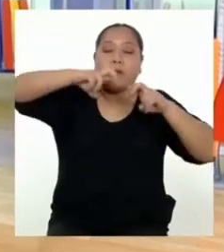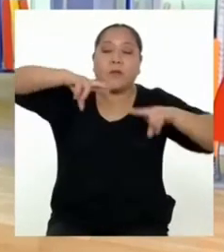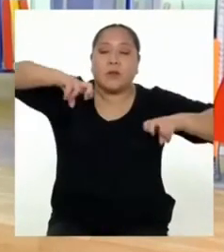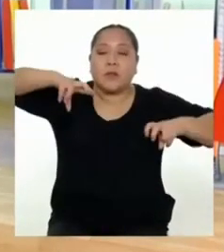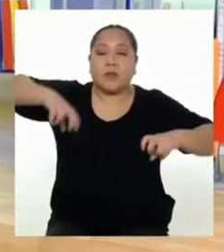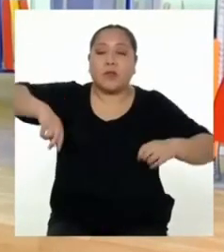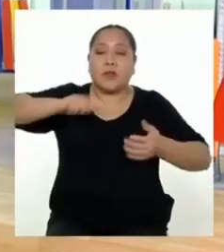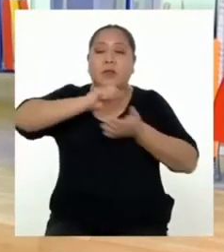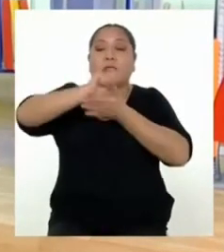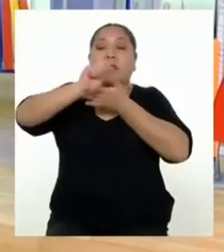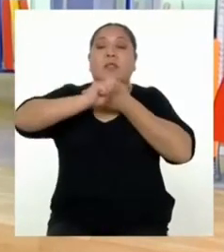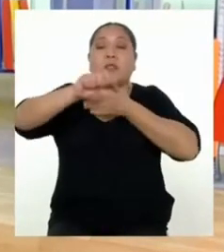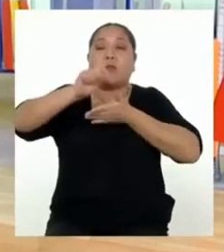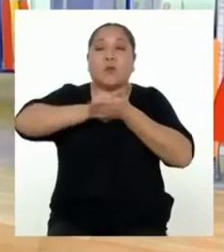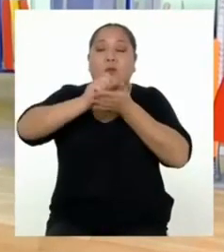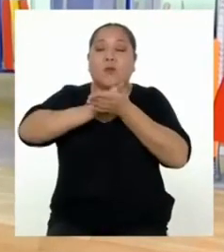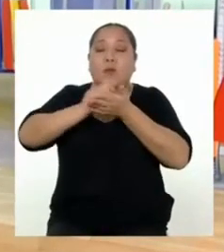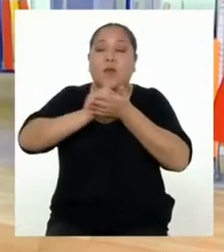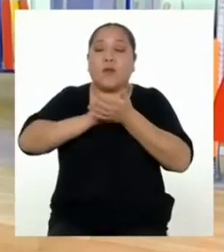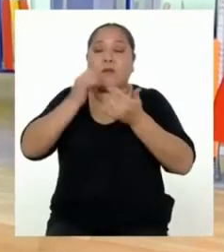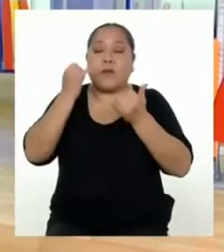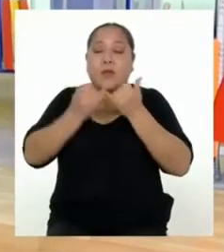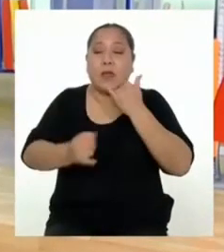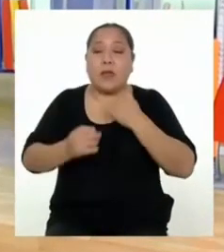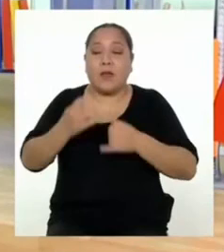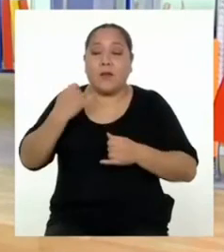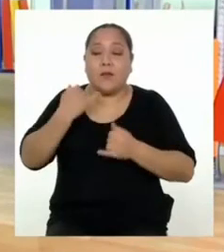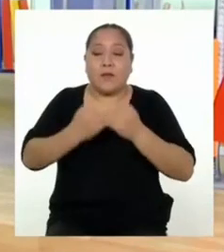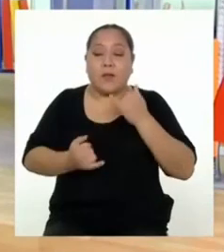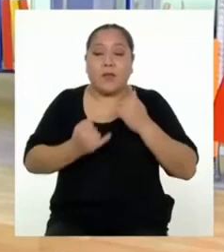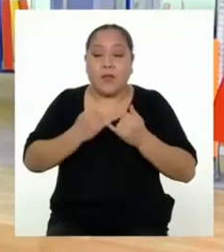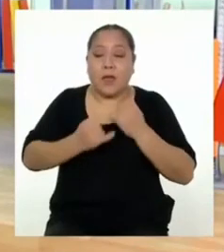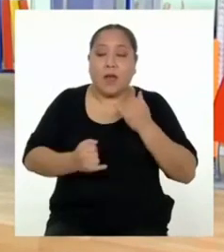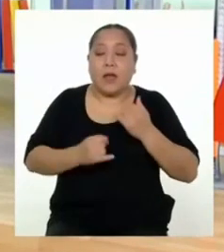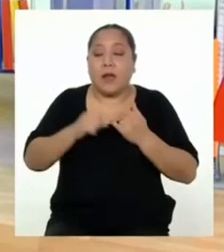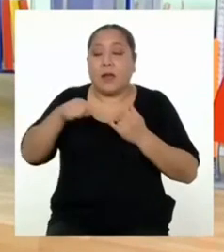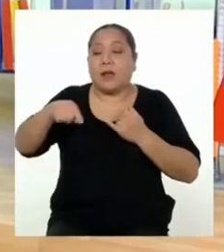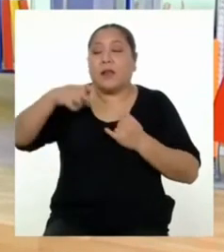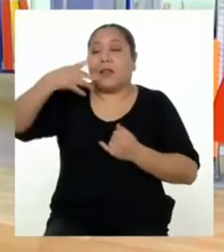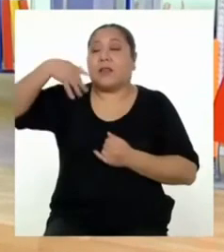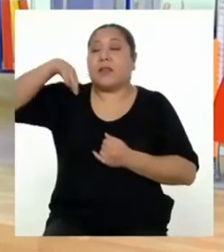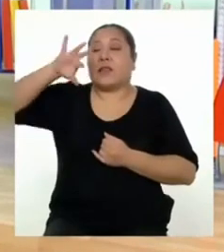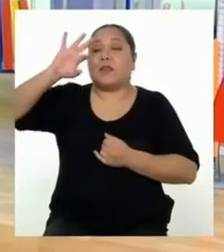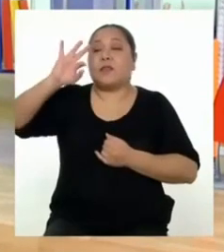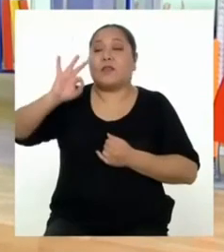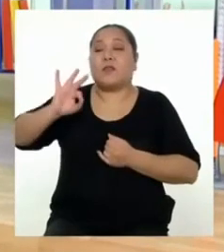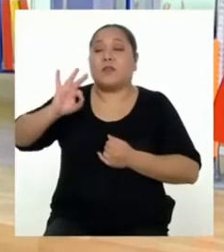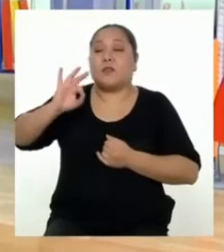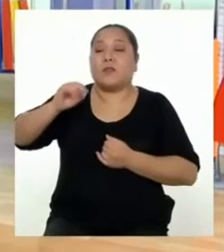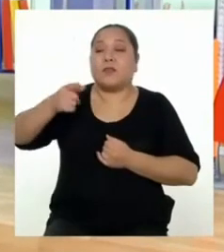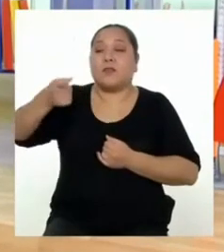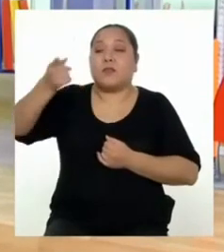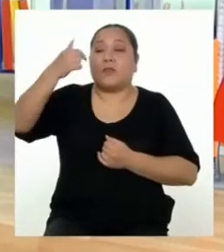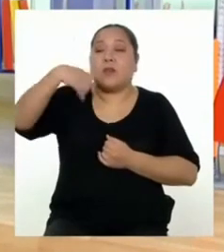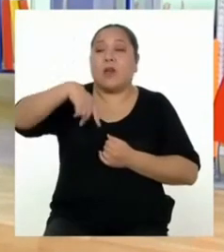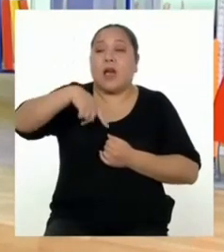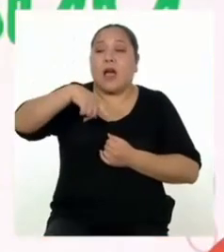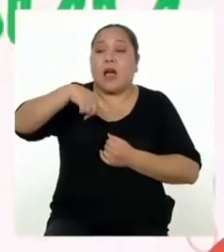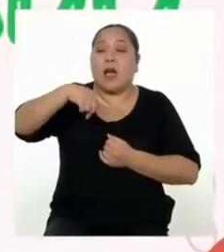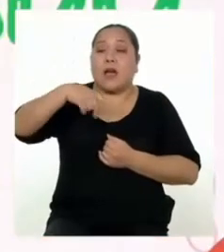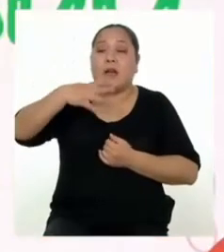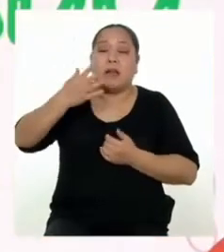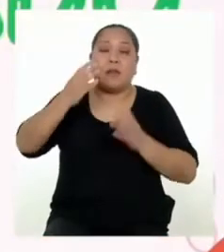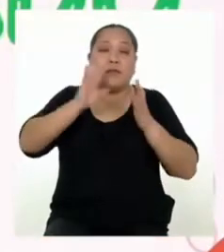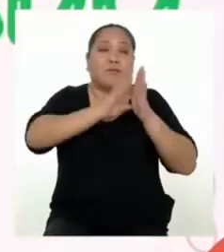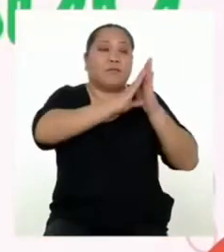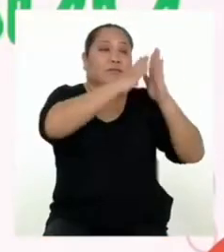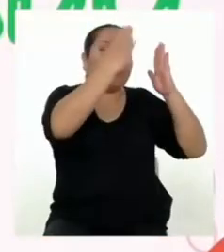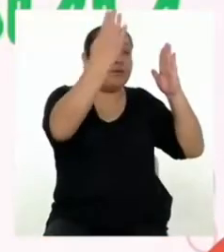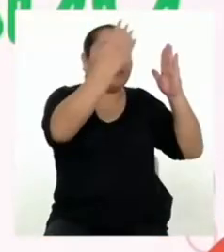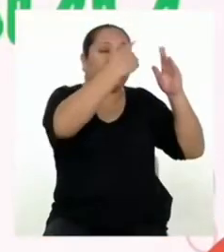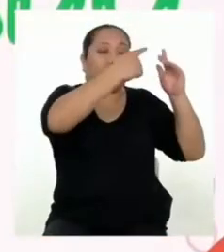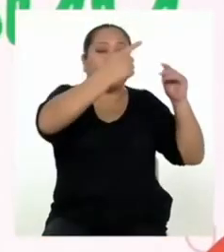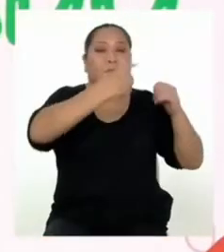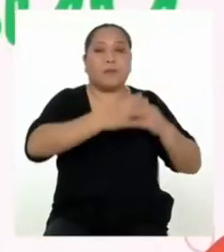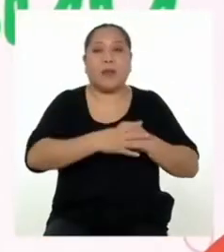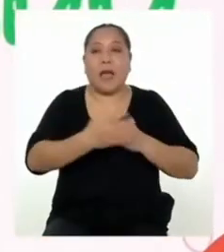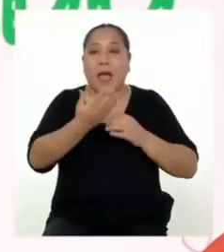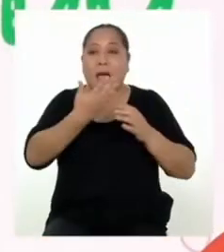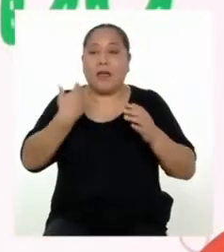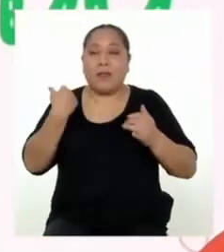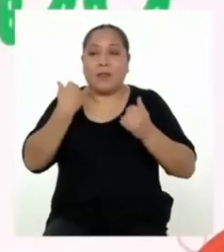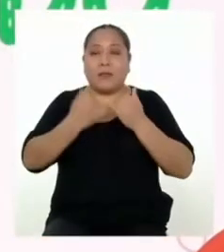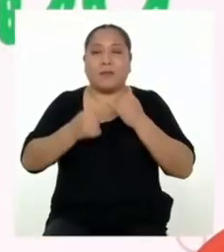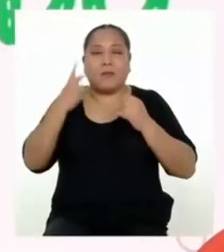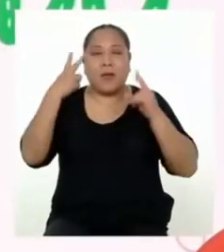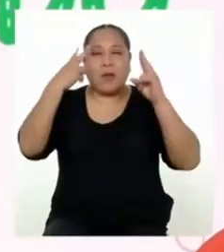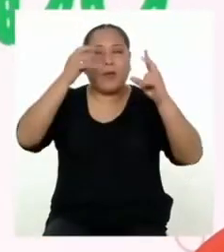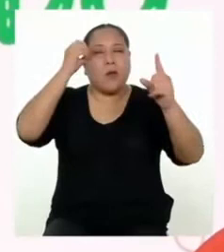escritura de la versión final. Y finalmente, publicaremos nuestro texto en nuestro periódico mural. Antes de irnos,